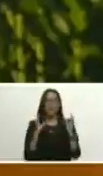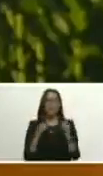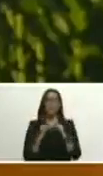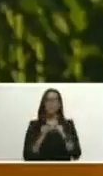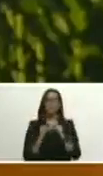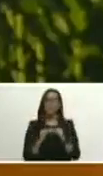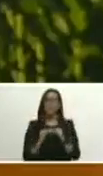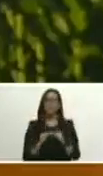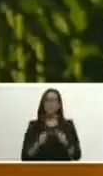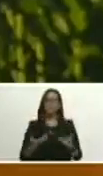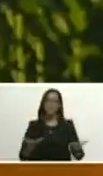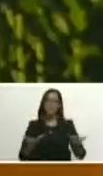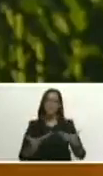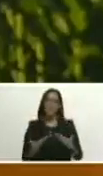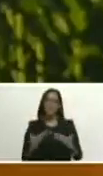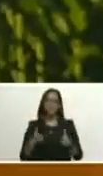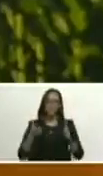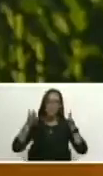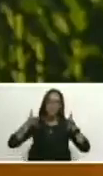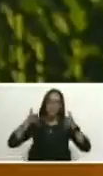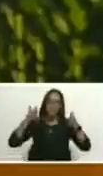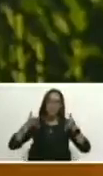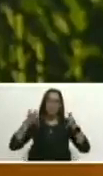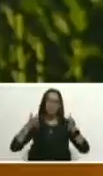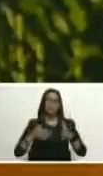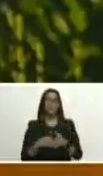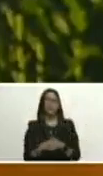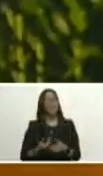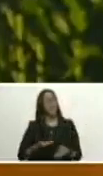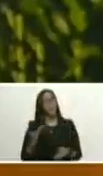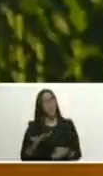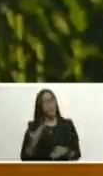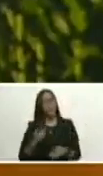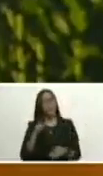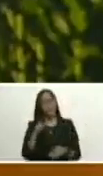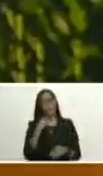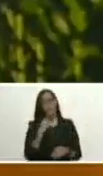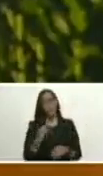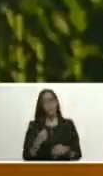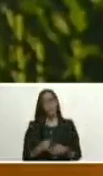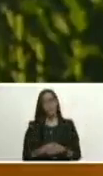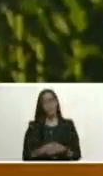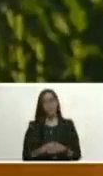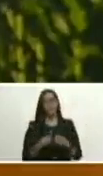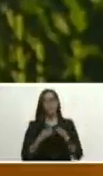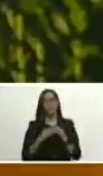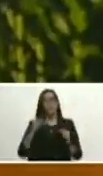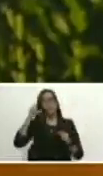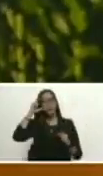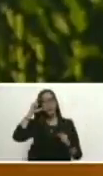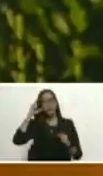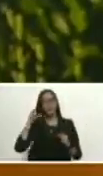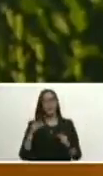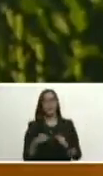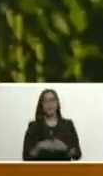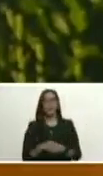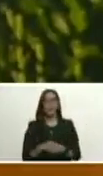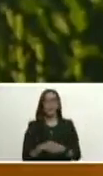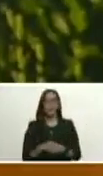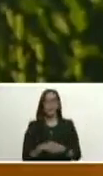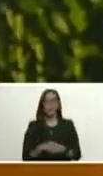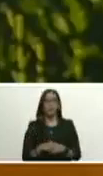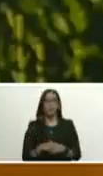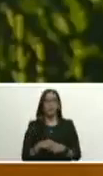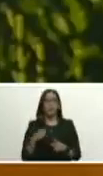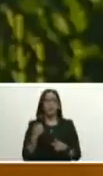su legado su orientación hermano presidente importante lo que usted decía yo en estos días en el marco de el natalicio número